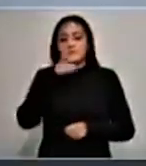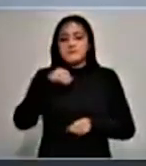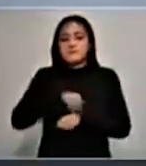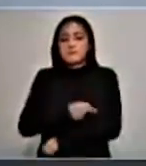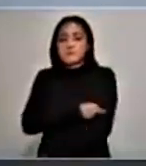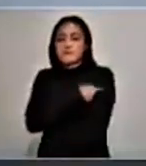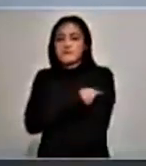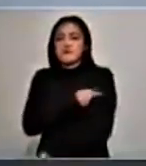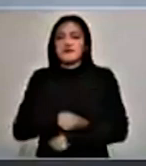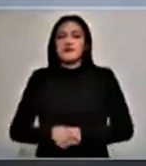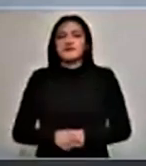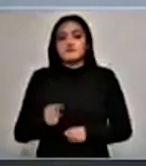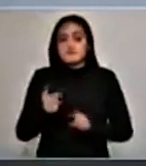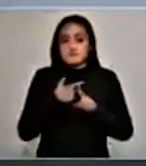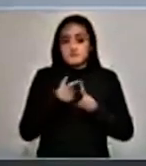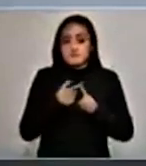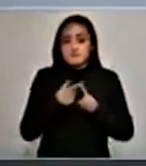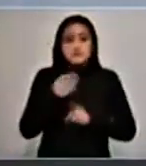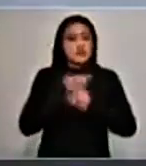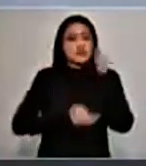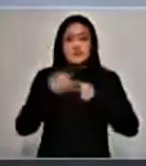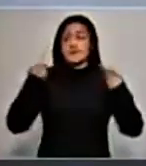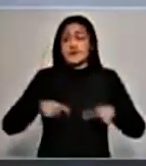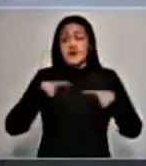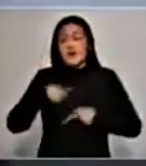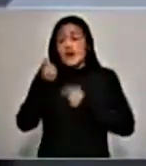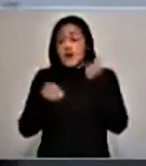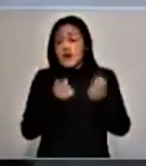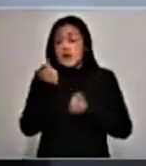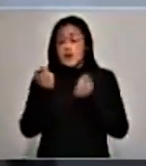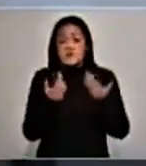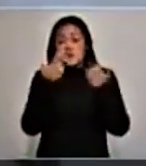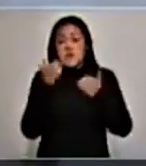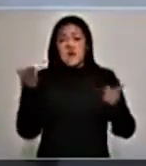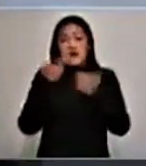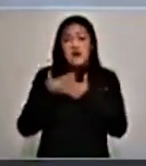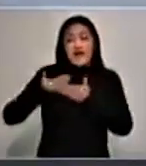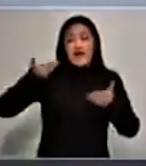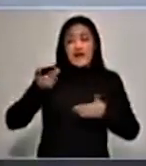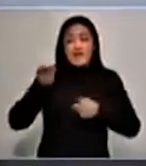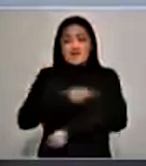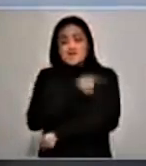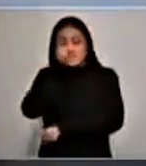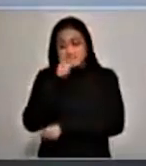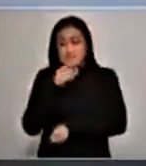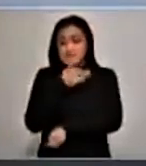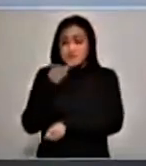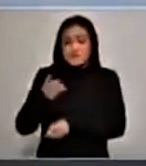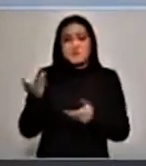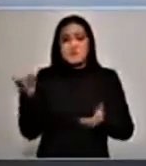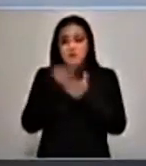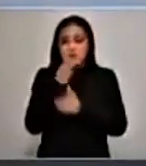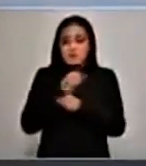la aplicación de primeras dosis de todos los rezagados, también pueden ir los de la zona conurbada y también